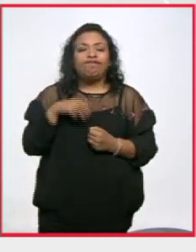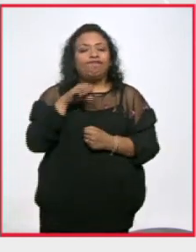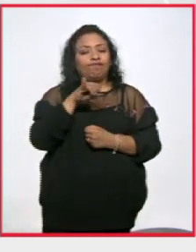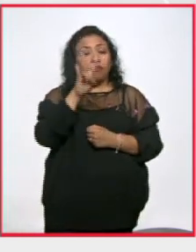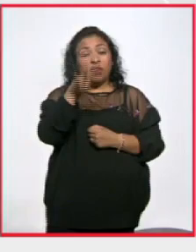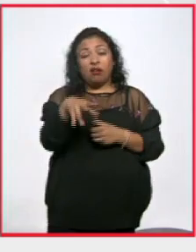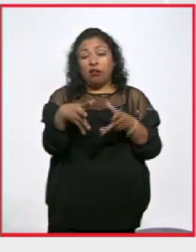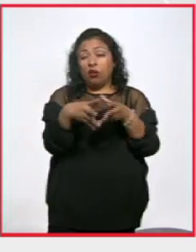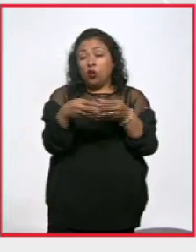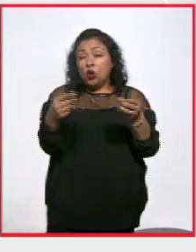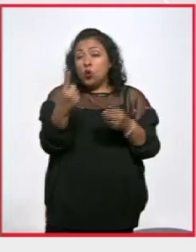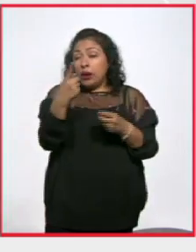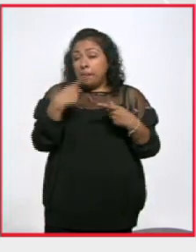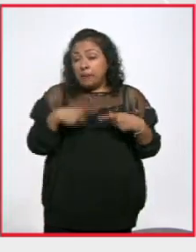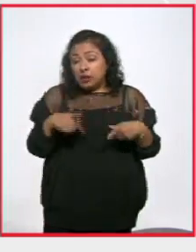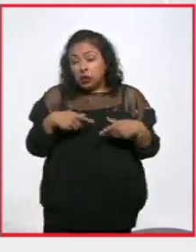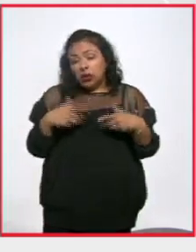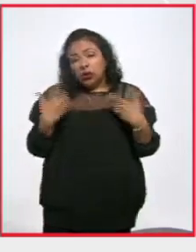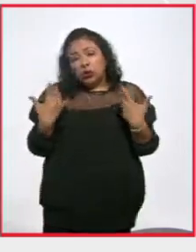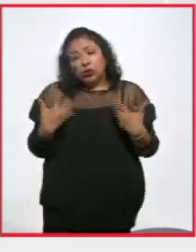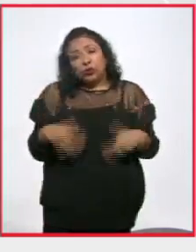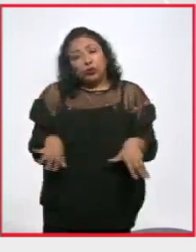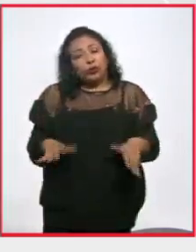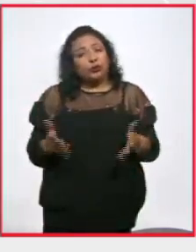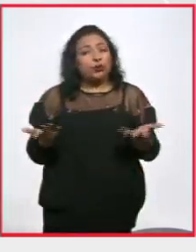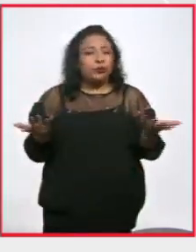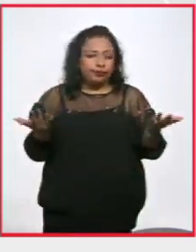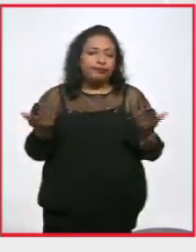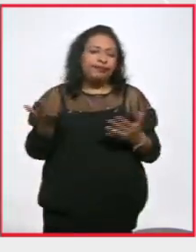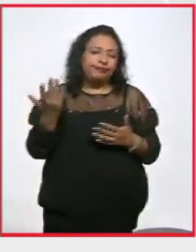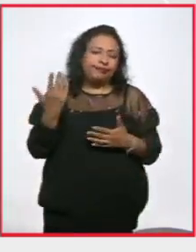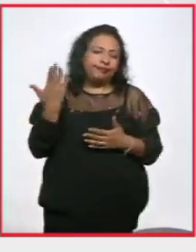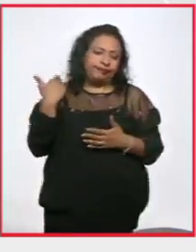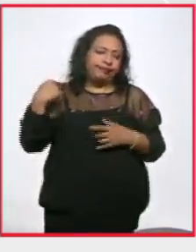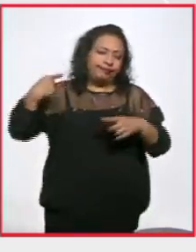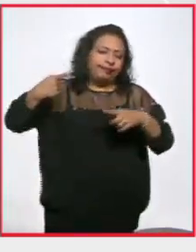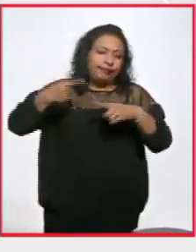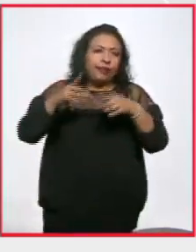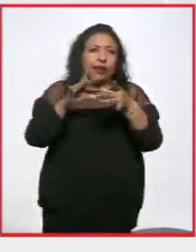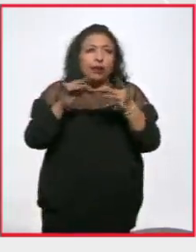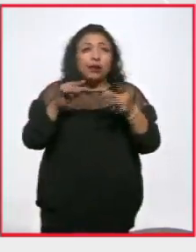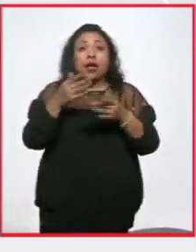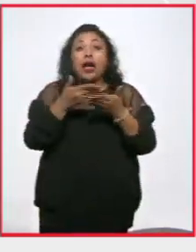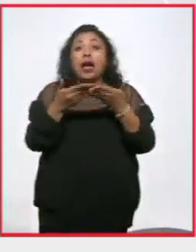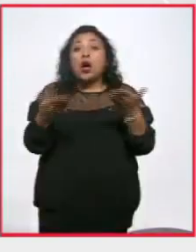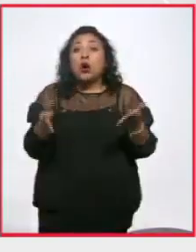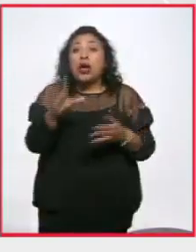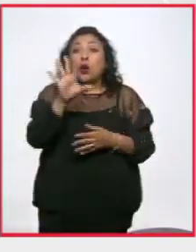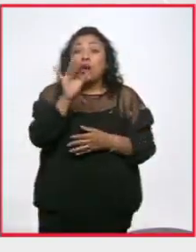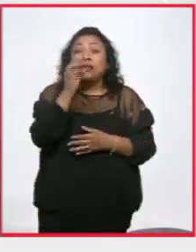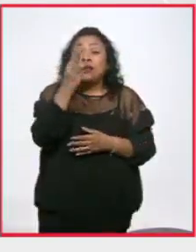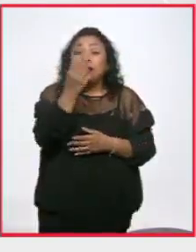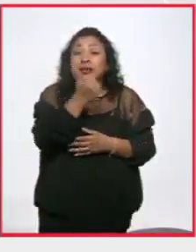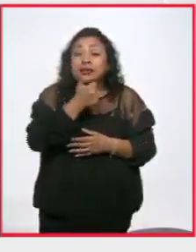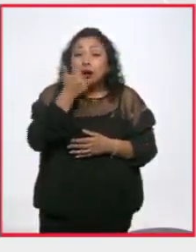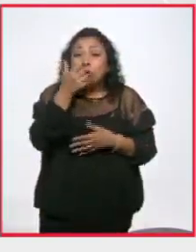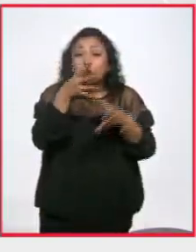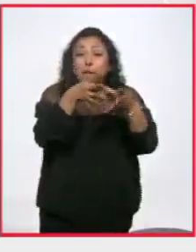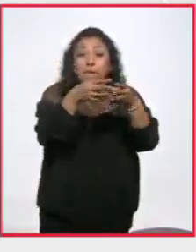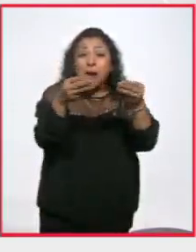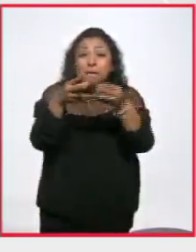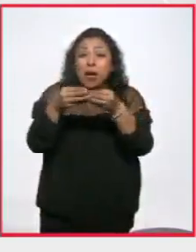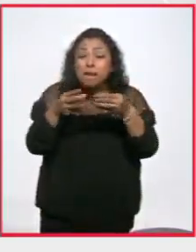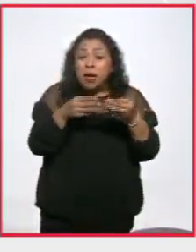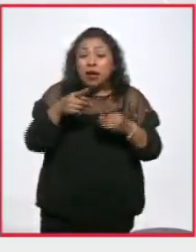es. Bueno, la desaparición de una persona, como hemos mencionado, estamos hablando en este caso de 43 estudiantes, pero esos